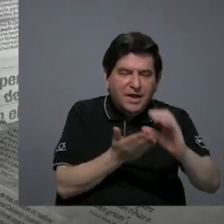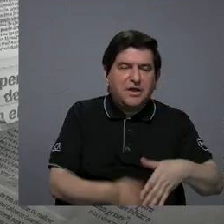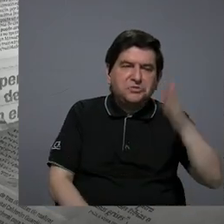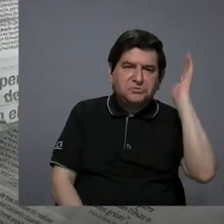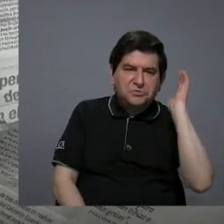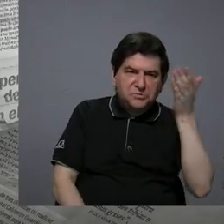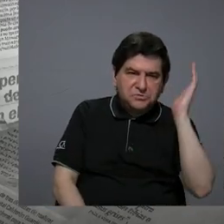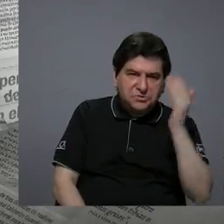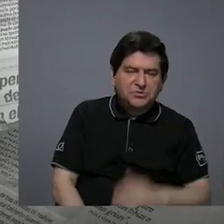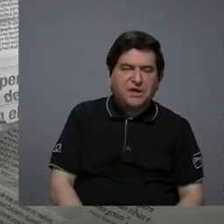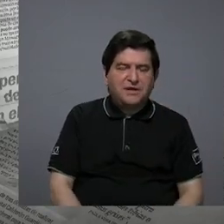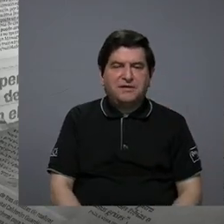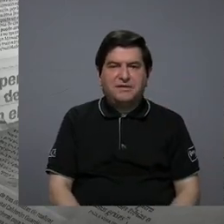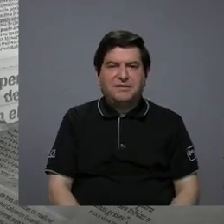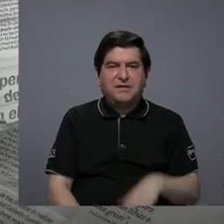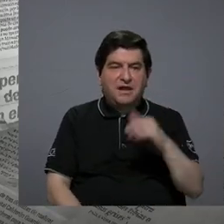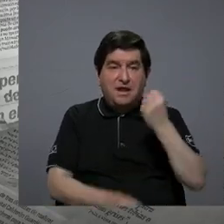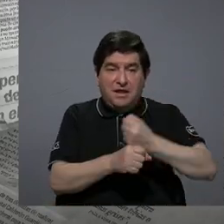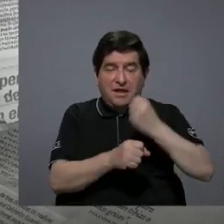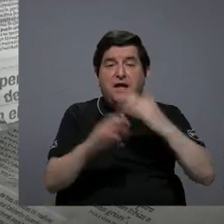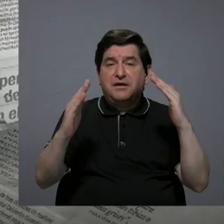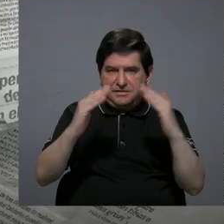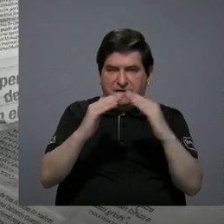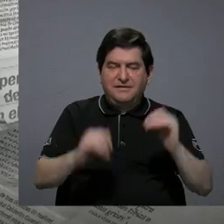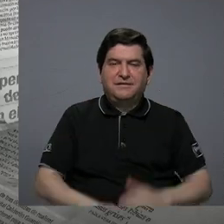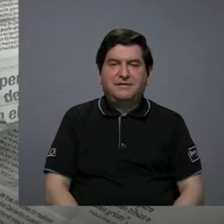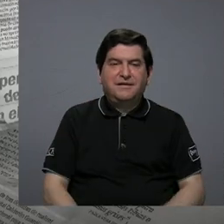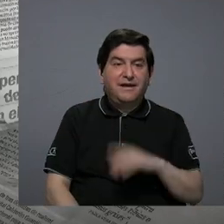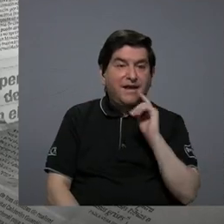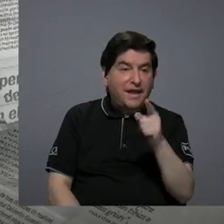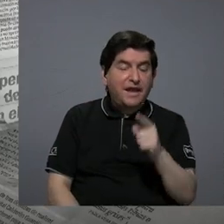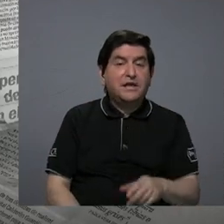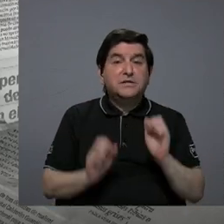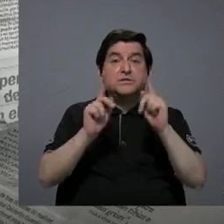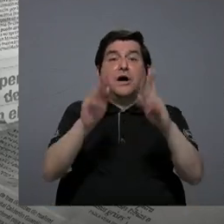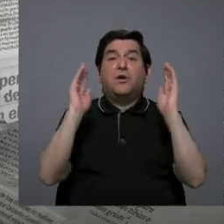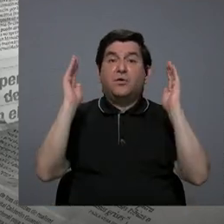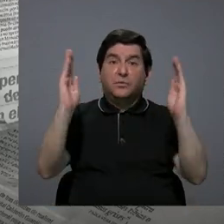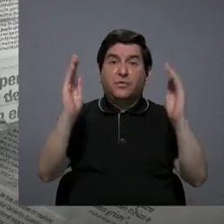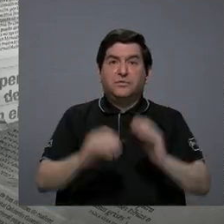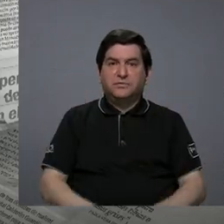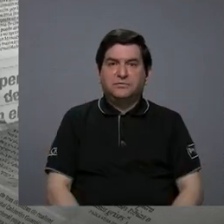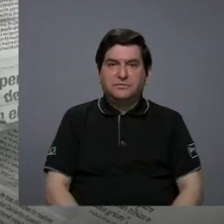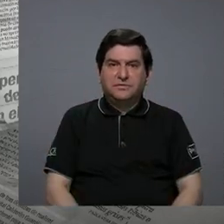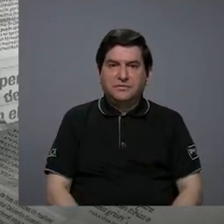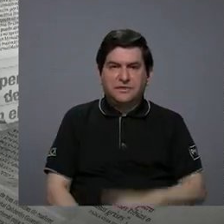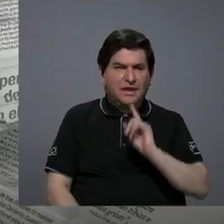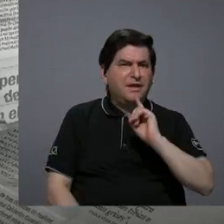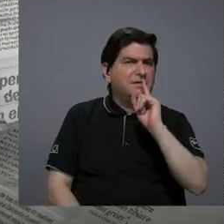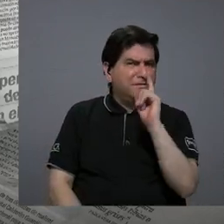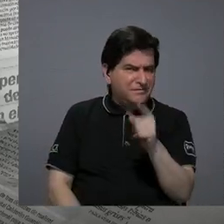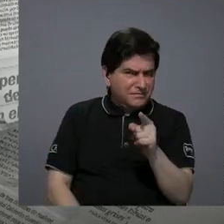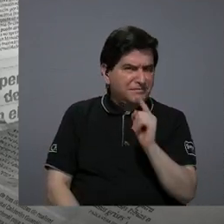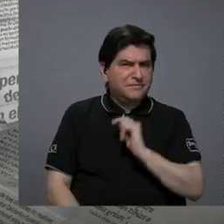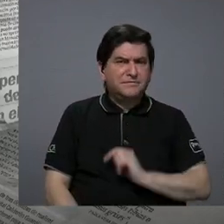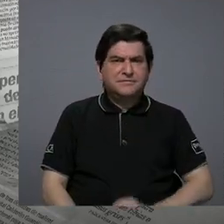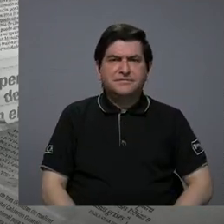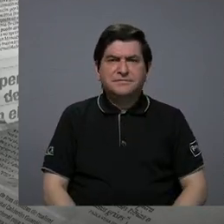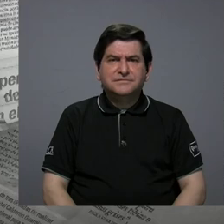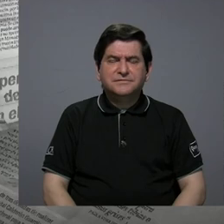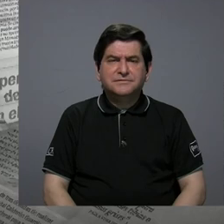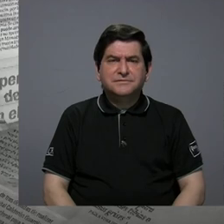charla la exposición la tarea etcétera eso fue una gran oportunidad realmente eso que está planteando usted es